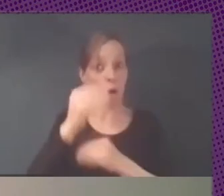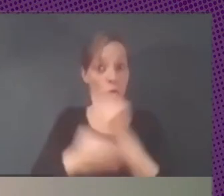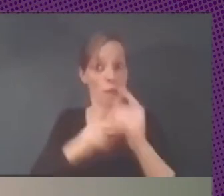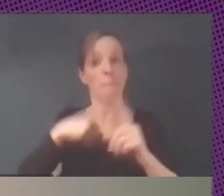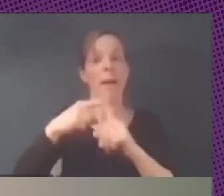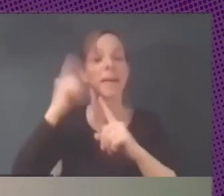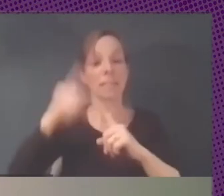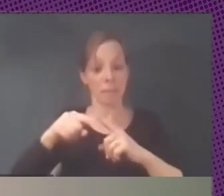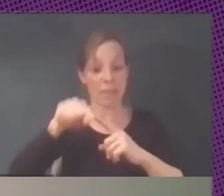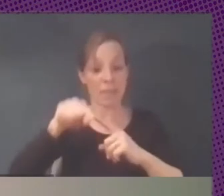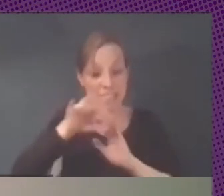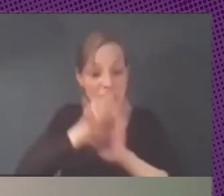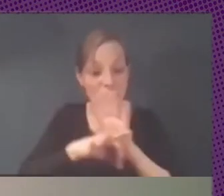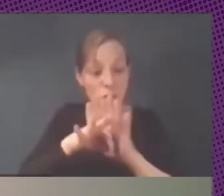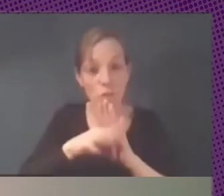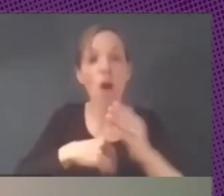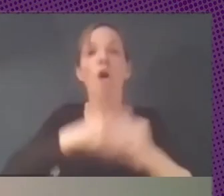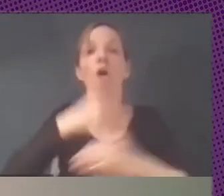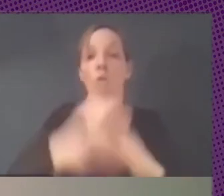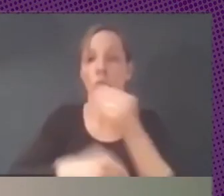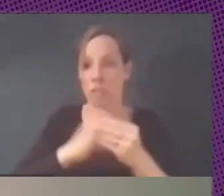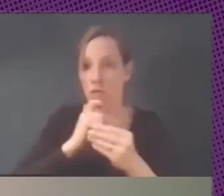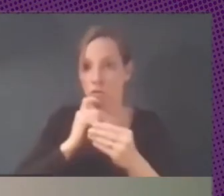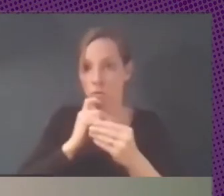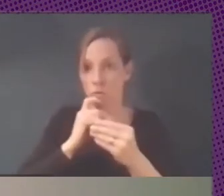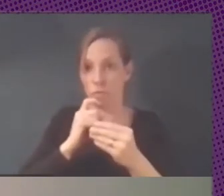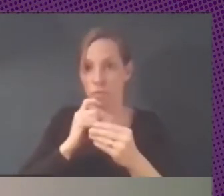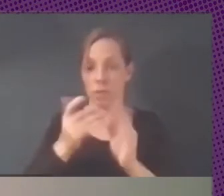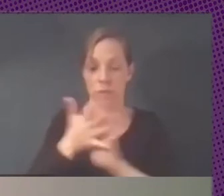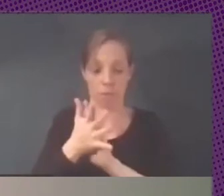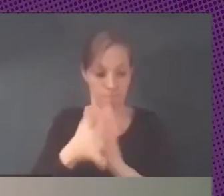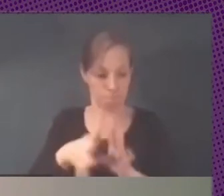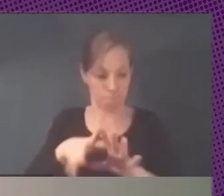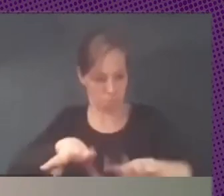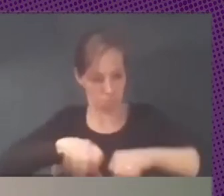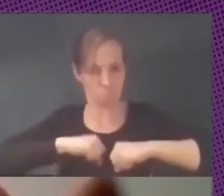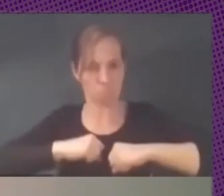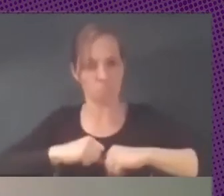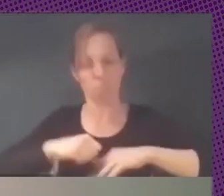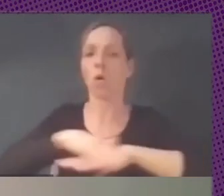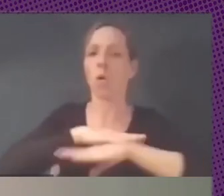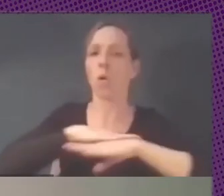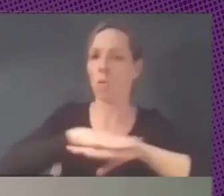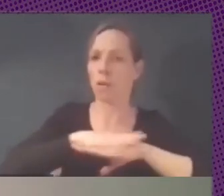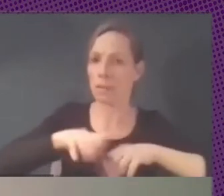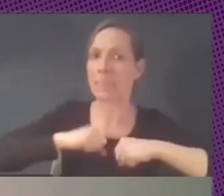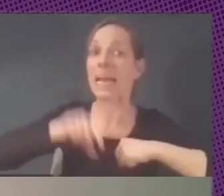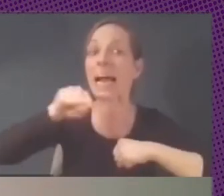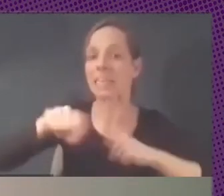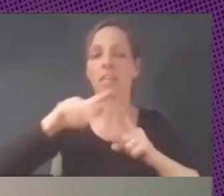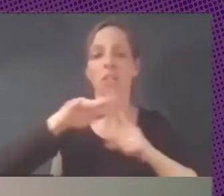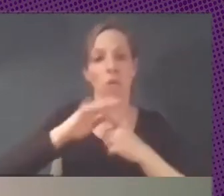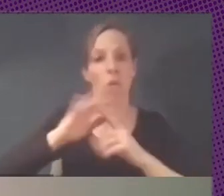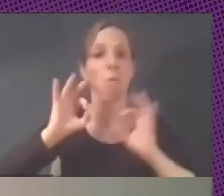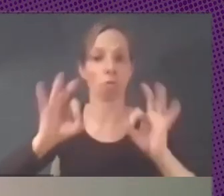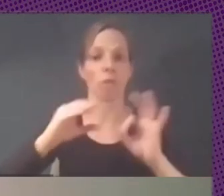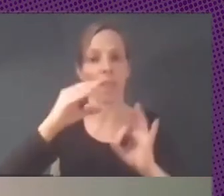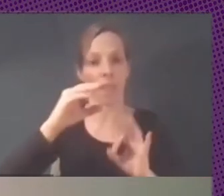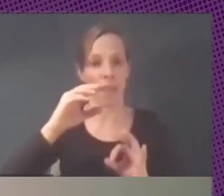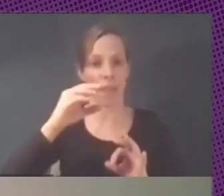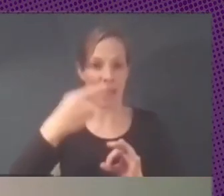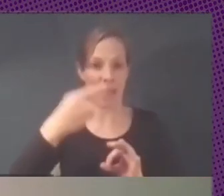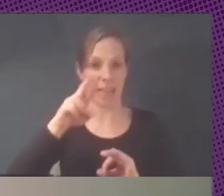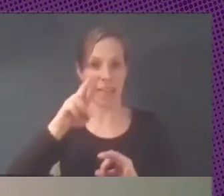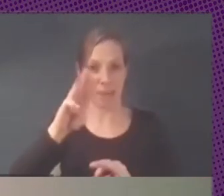software hubo un organismo del gobierno que se tomó se puso la mochila al hombro de ese caso puntual y concreto que es un GRP para el Estado